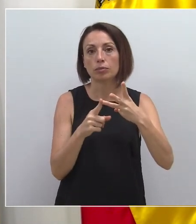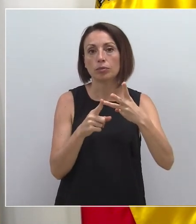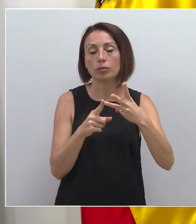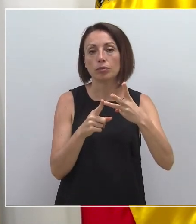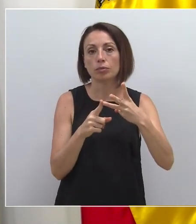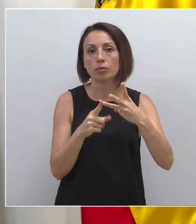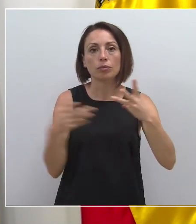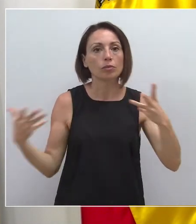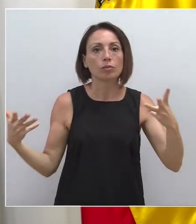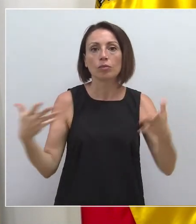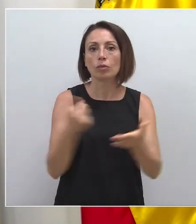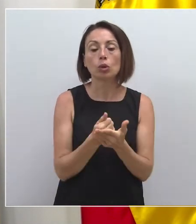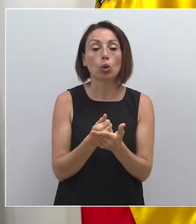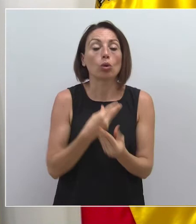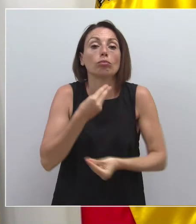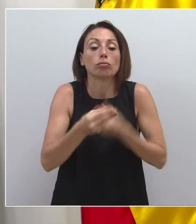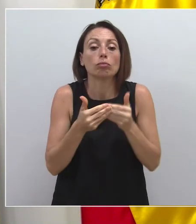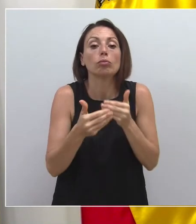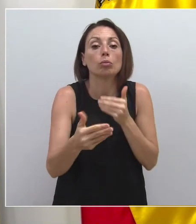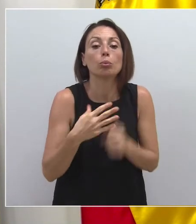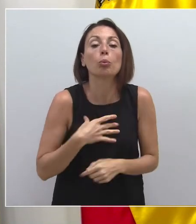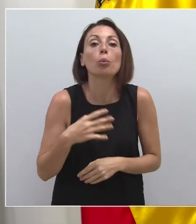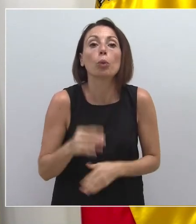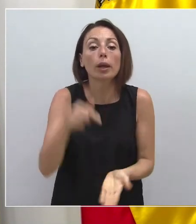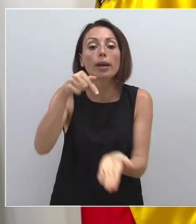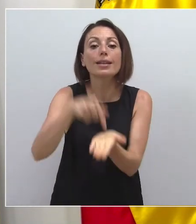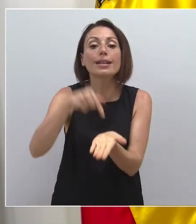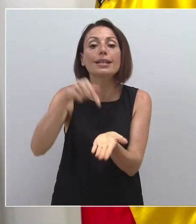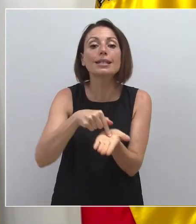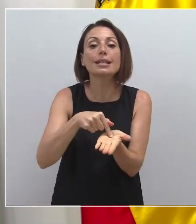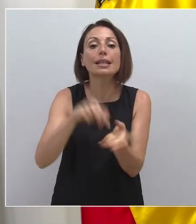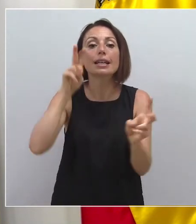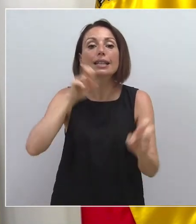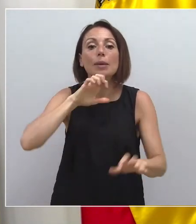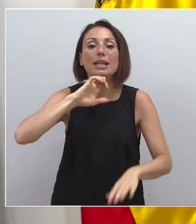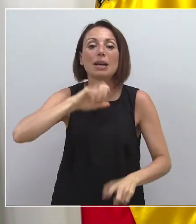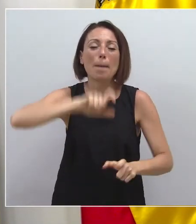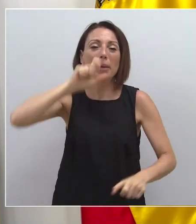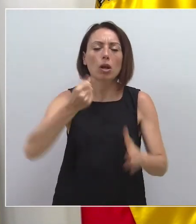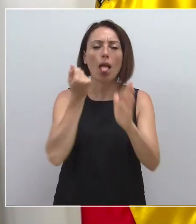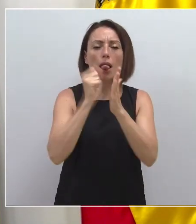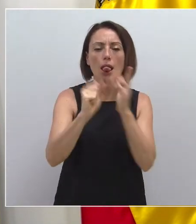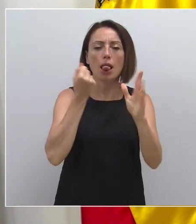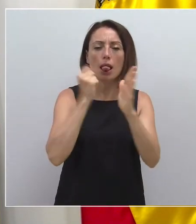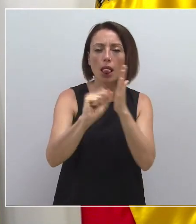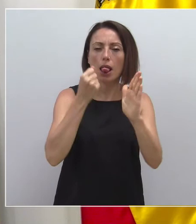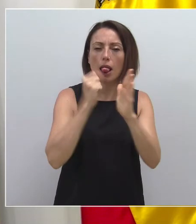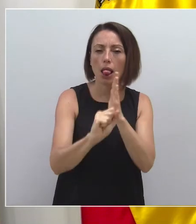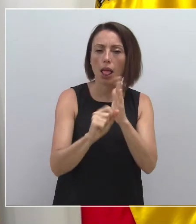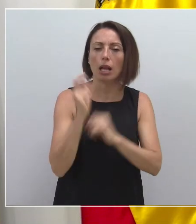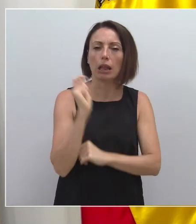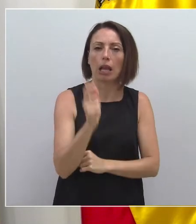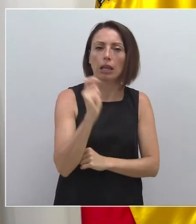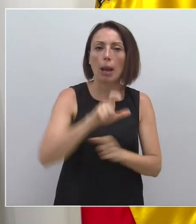pues todo es factible y exigible, sobre todo en incumplidores sistemáticos, tanto de